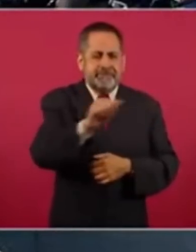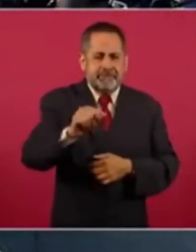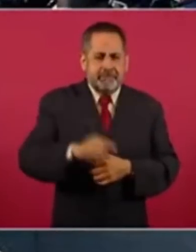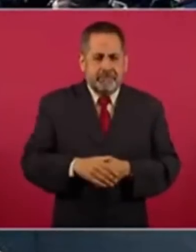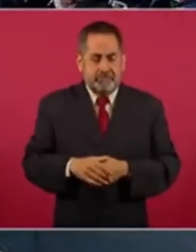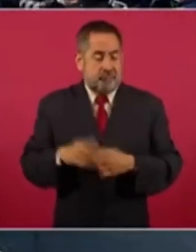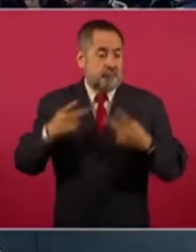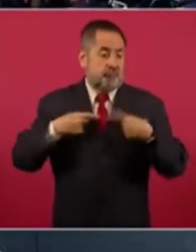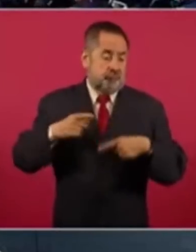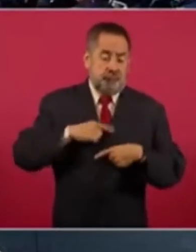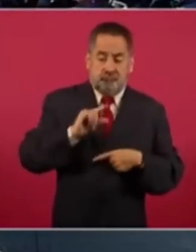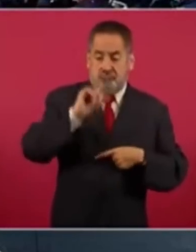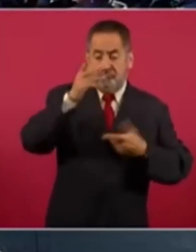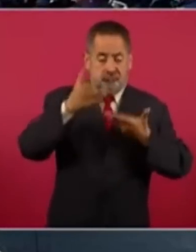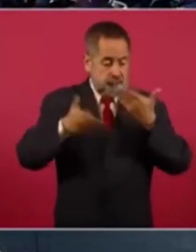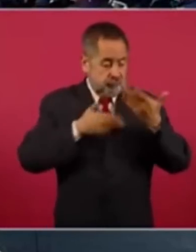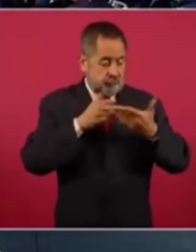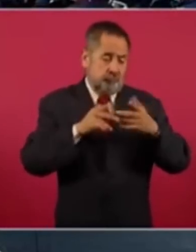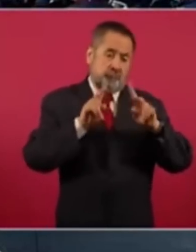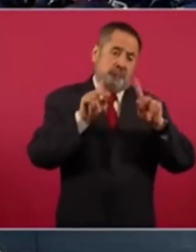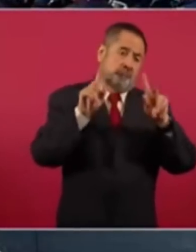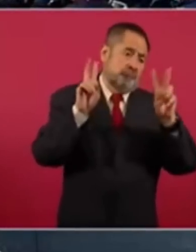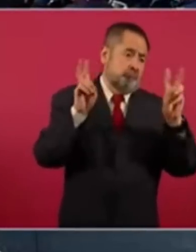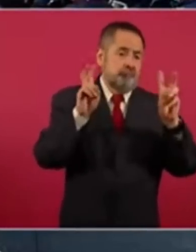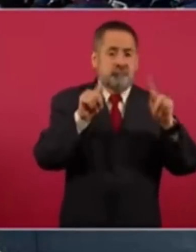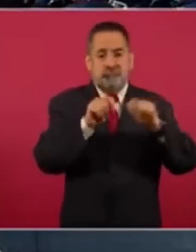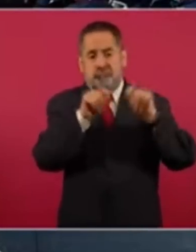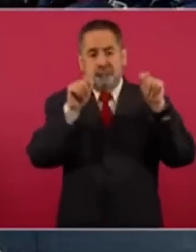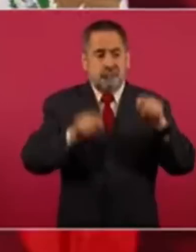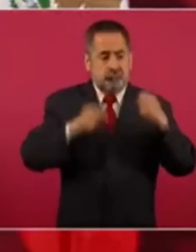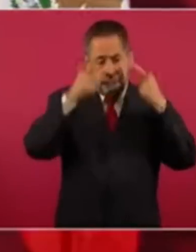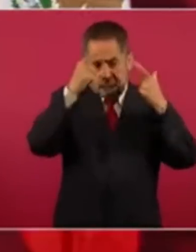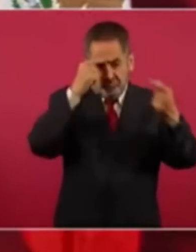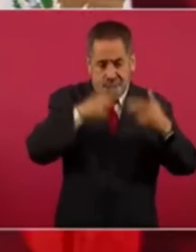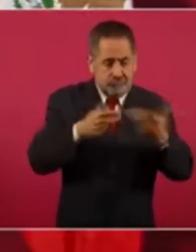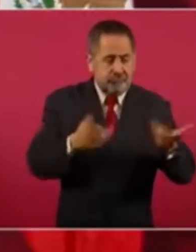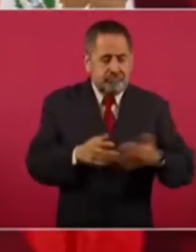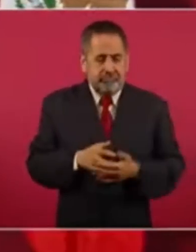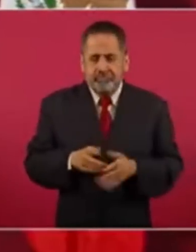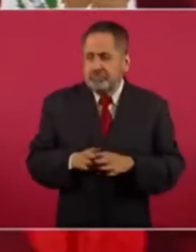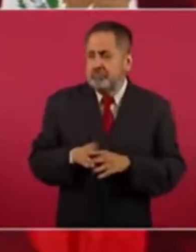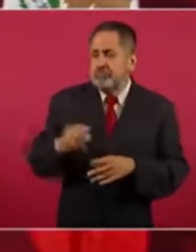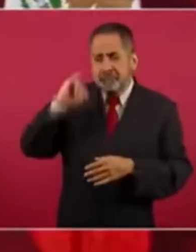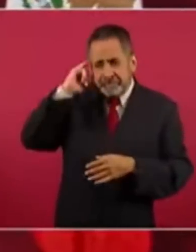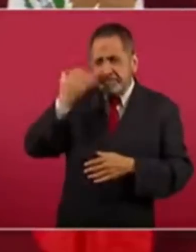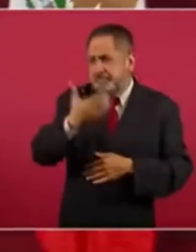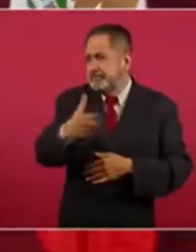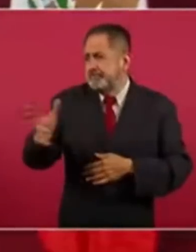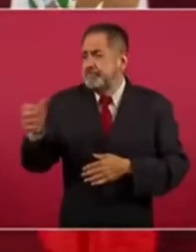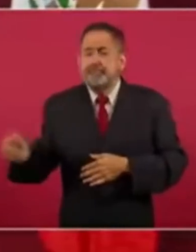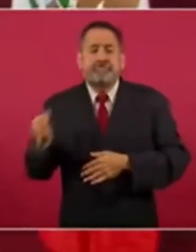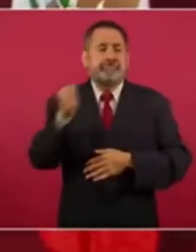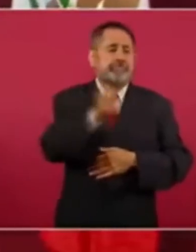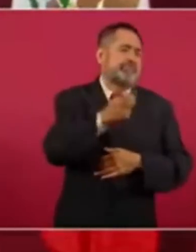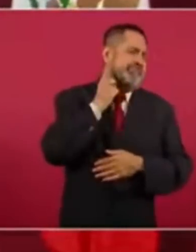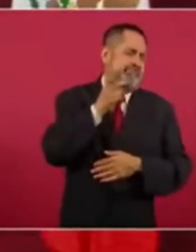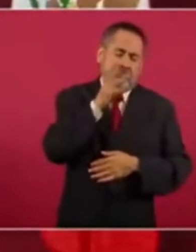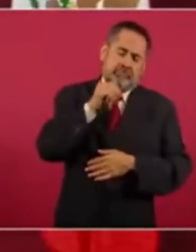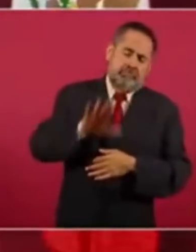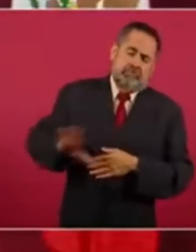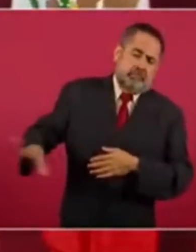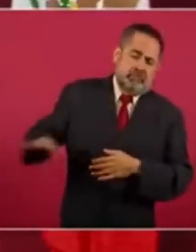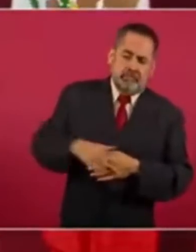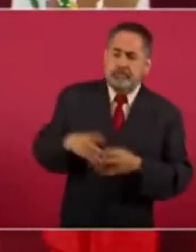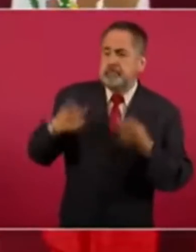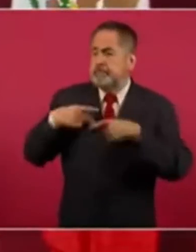que ser gente preparada, parlamentaria, cómo iban a llegar los campesinos, cómo iban a llegar